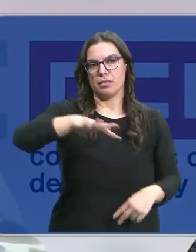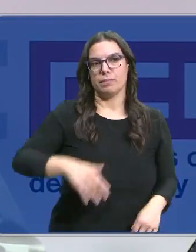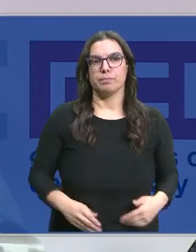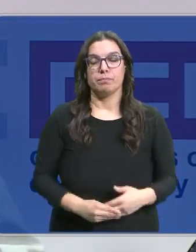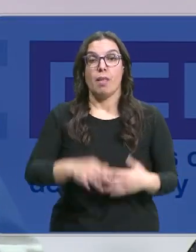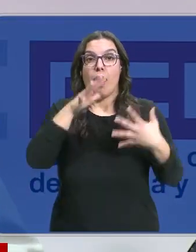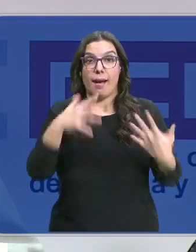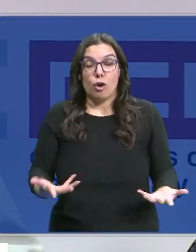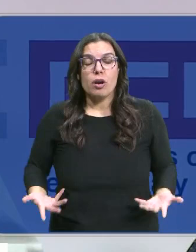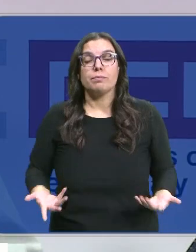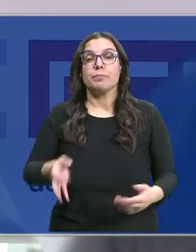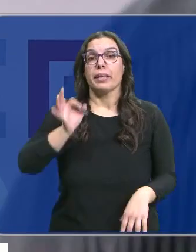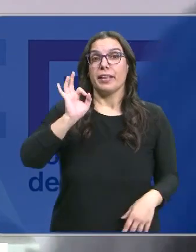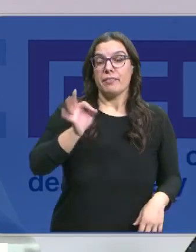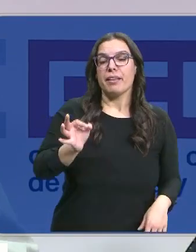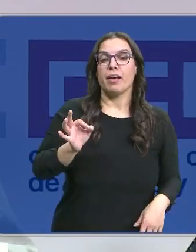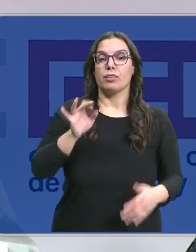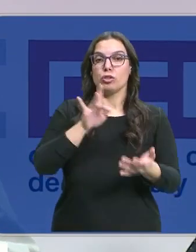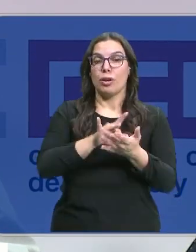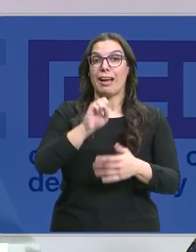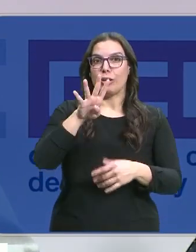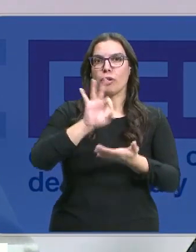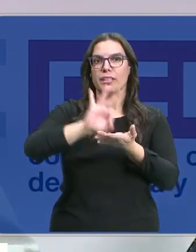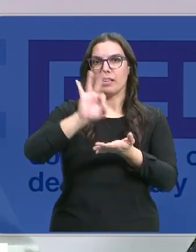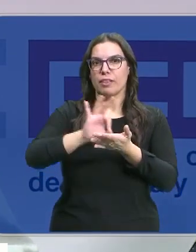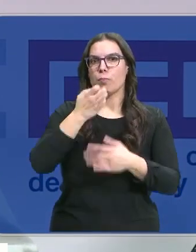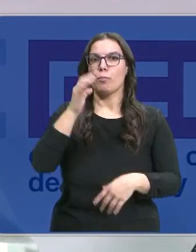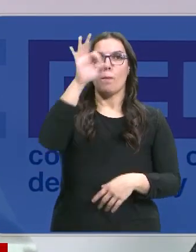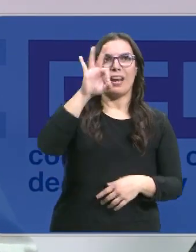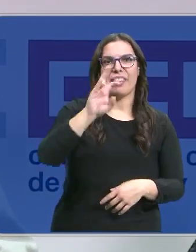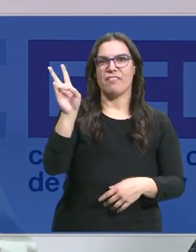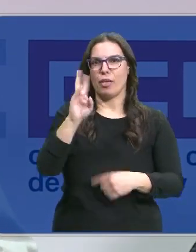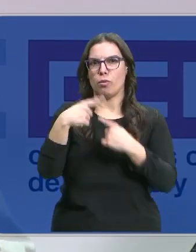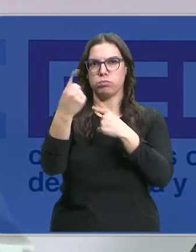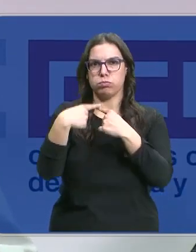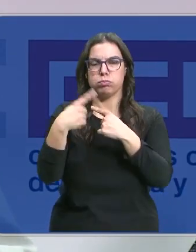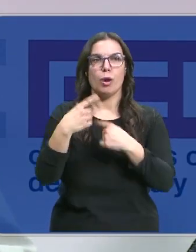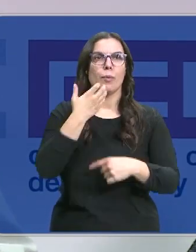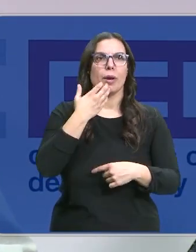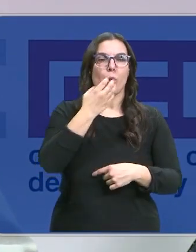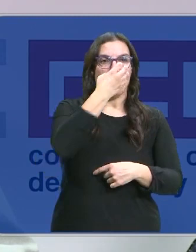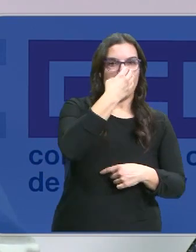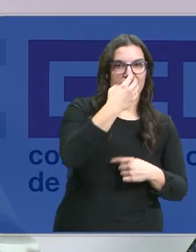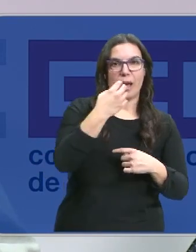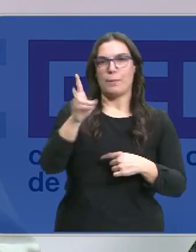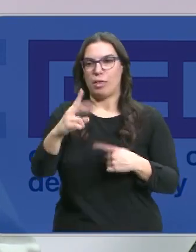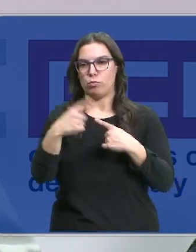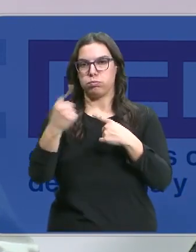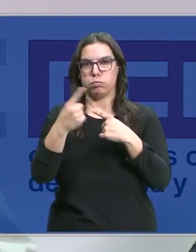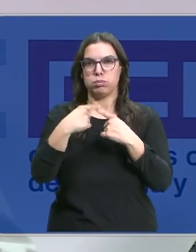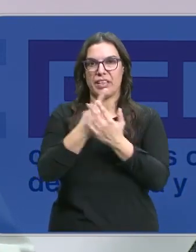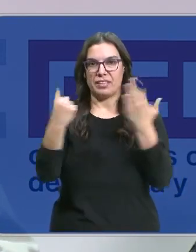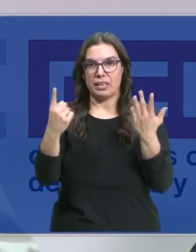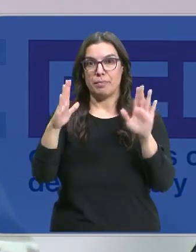Ahora resulta que sí que es verdad que hay 14 servicios, por ejemplo, entre Palencia y Valladolid o 16 servicios entre Medina del Campo y Valladolid,